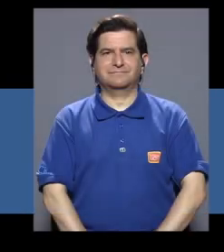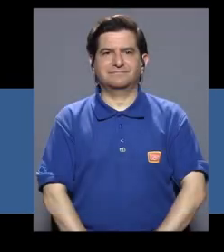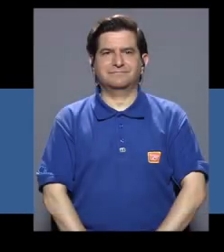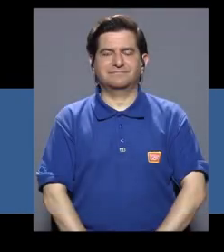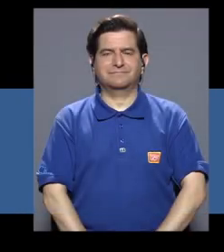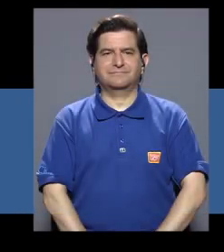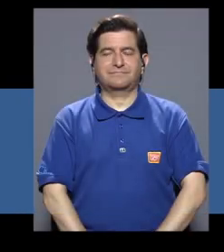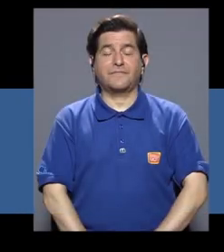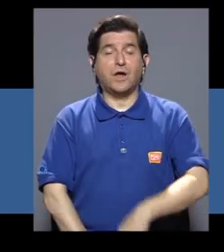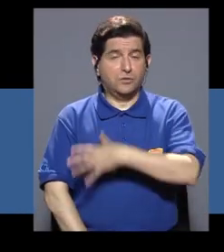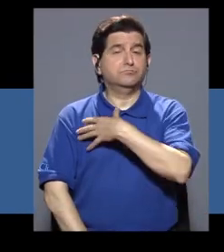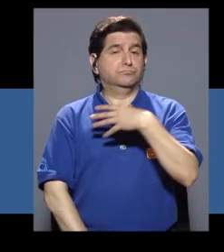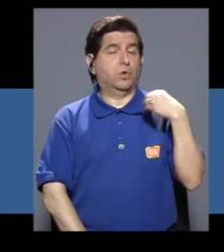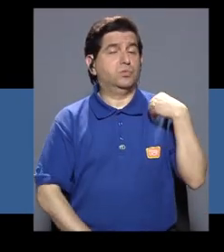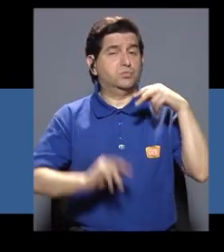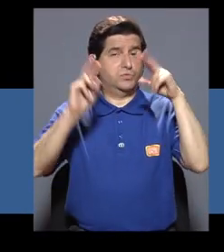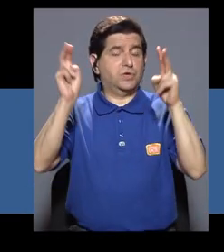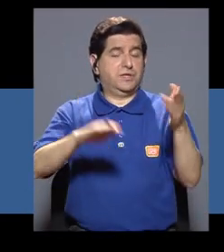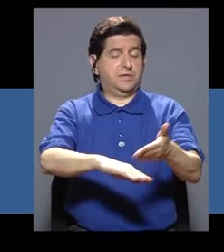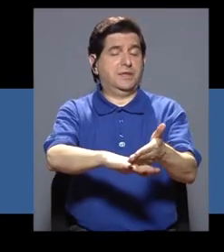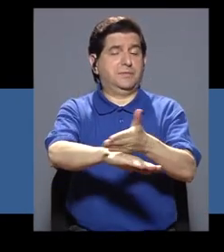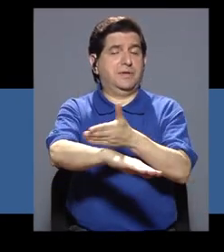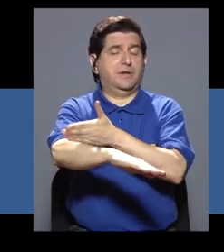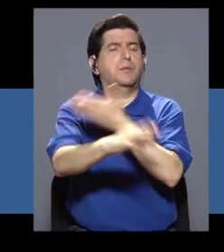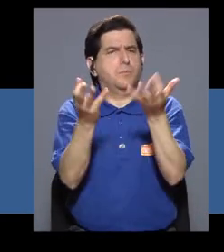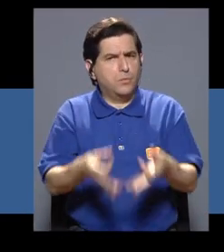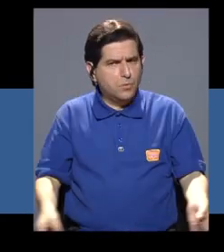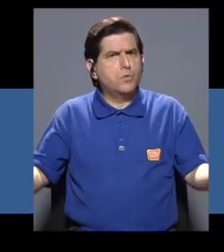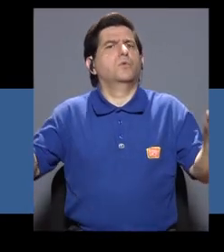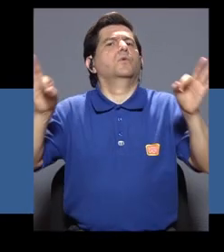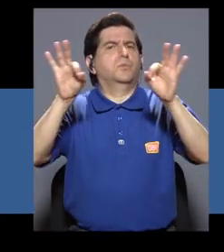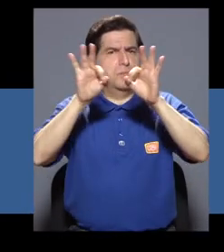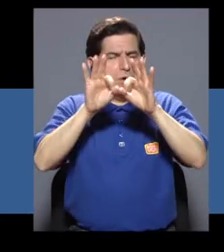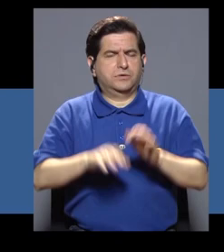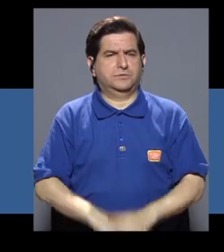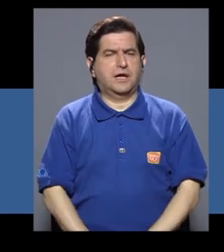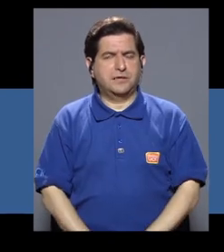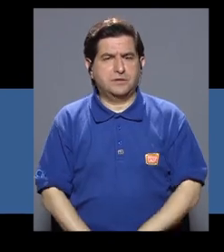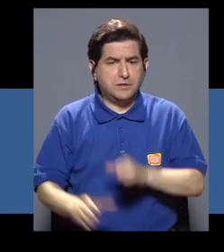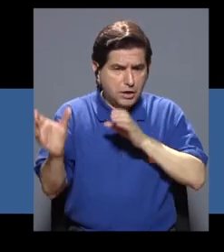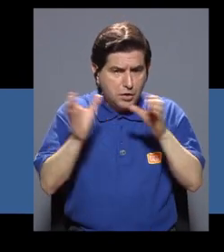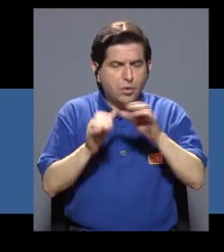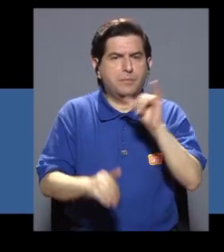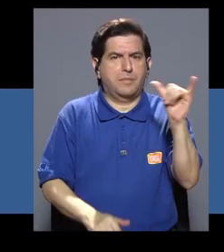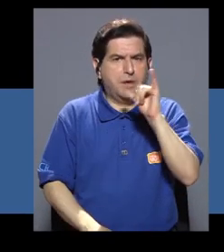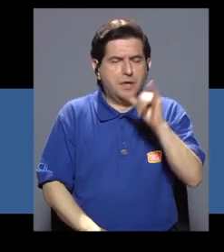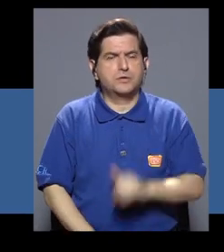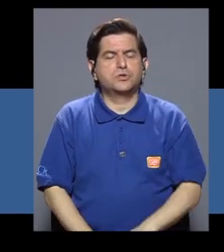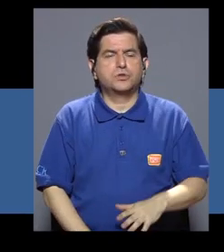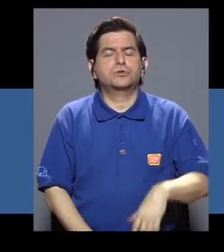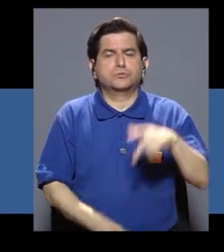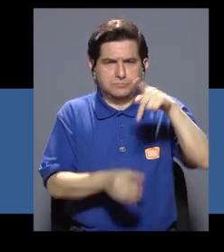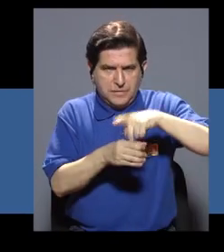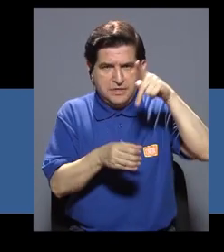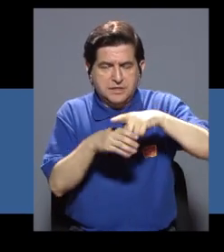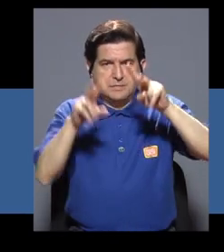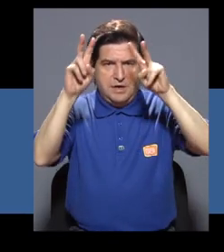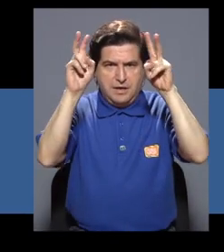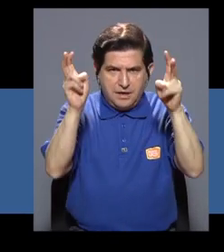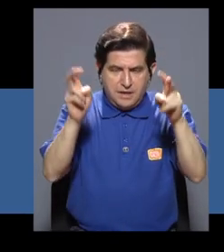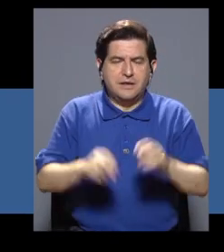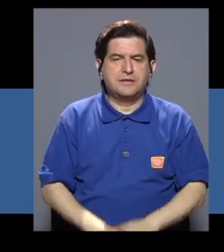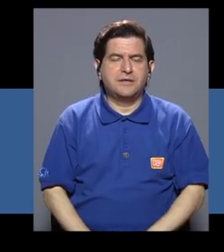Bueno, nos gusta mucho el tema de crecimiento. Es importantísimo que los comercios también se involucren en el tema